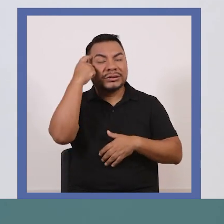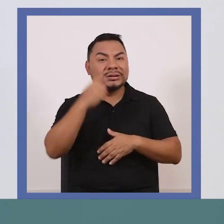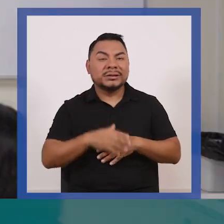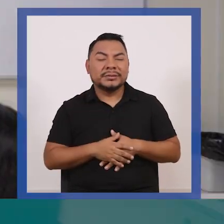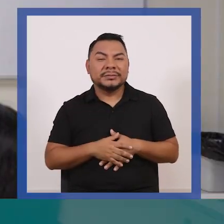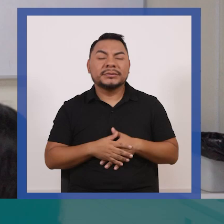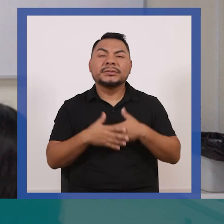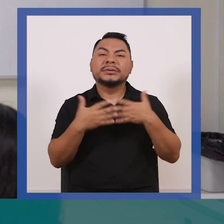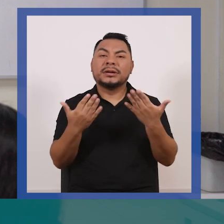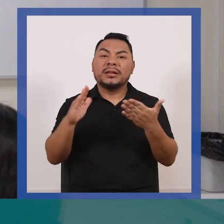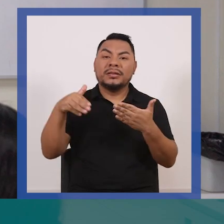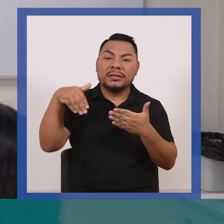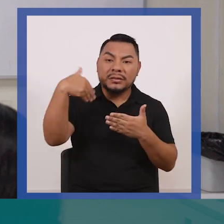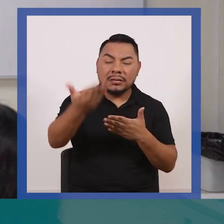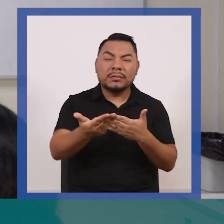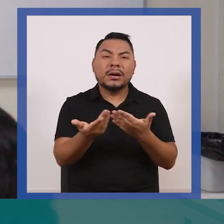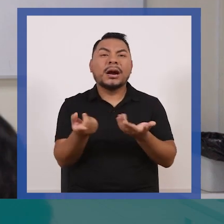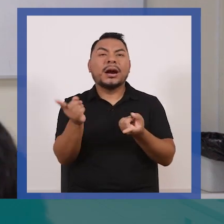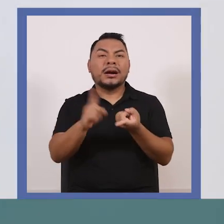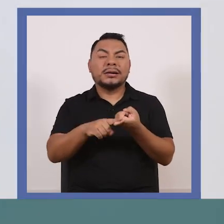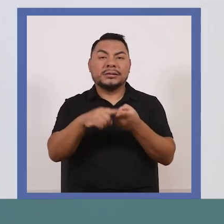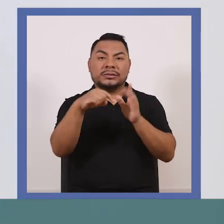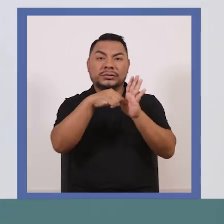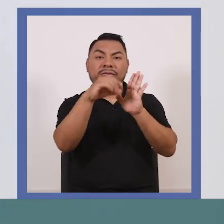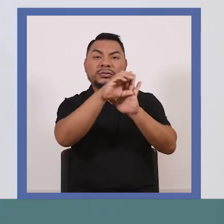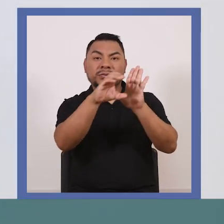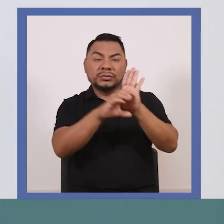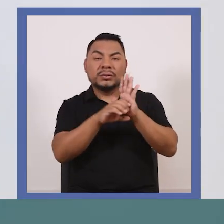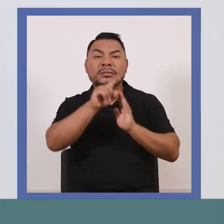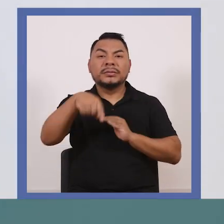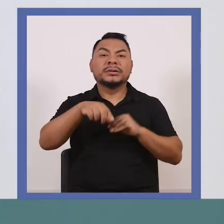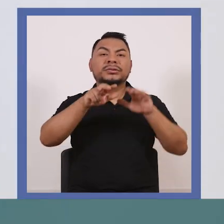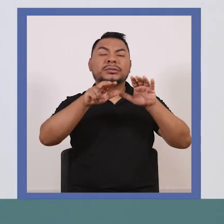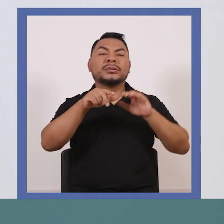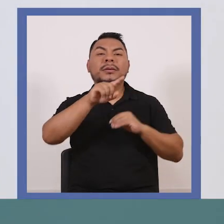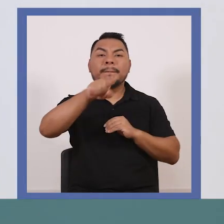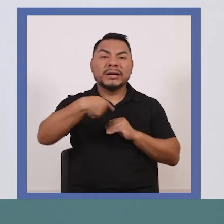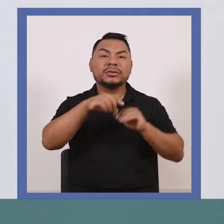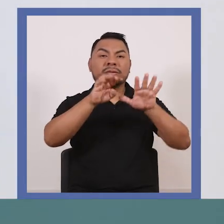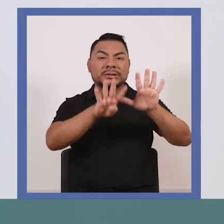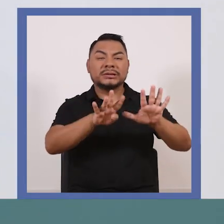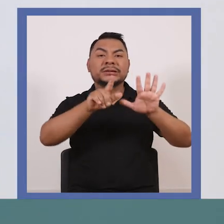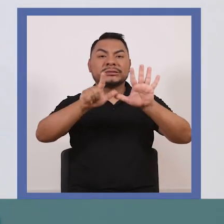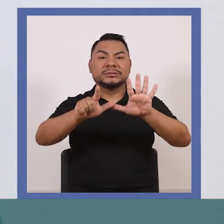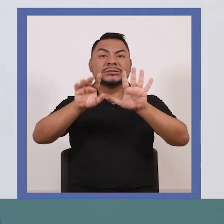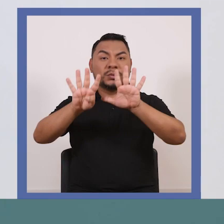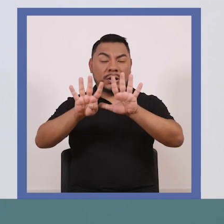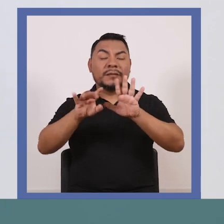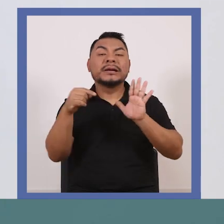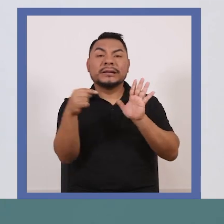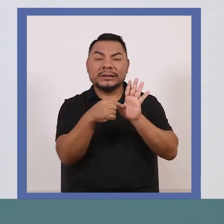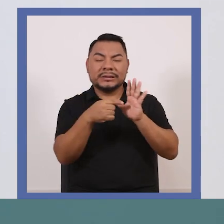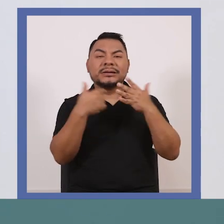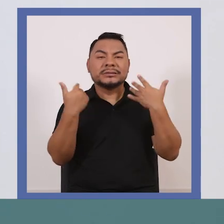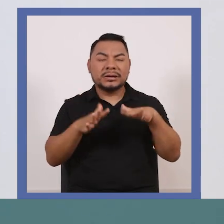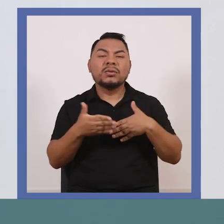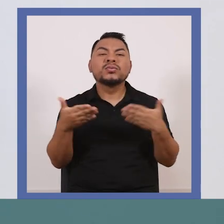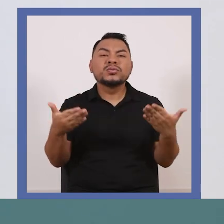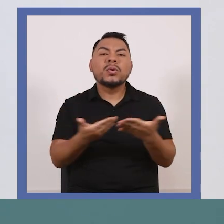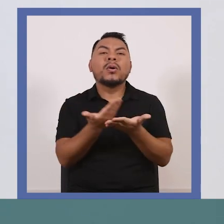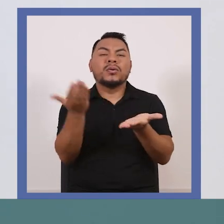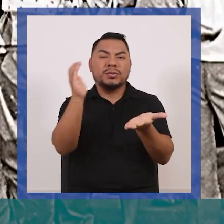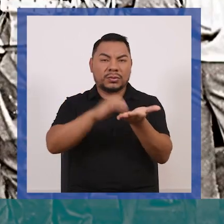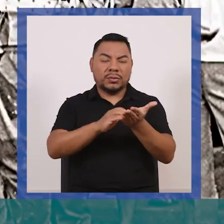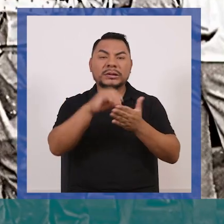política. No va a ser sino recién hasta la Constitución de 1979 en que vamos a